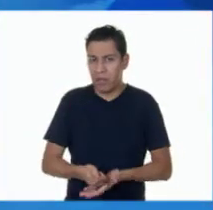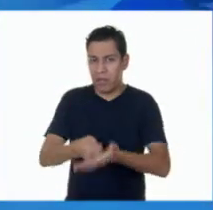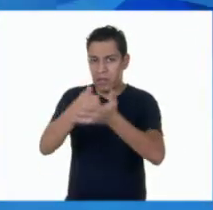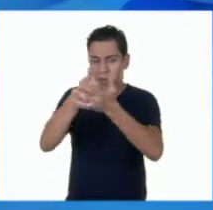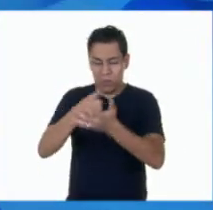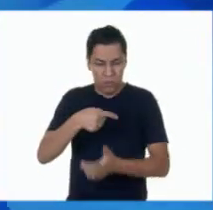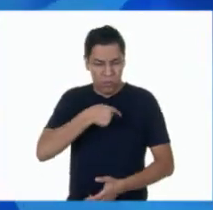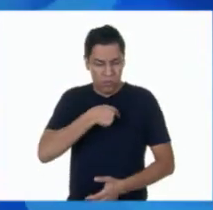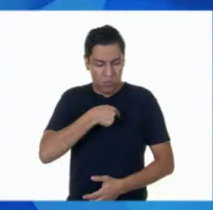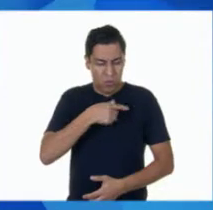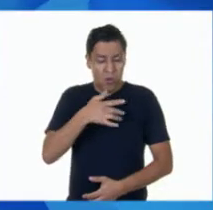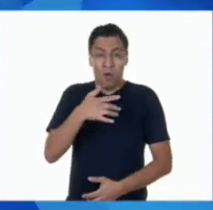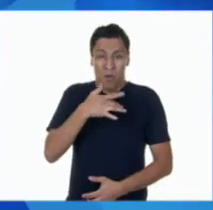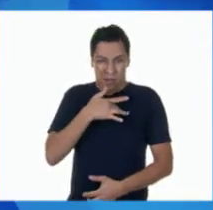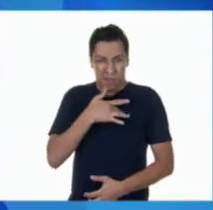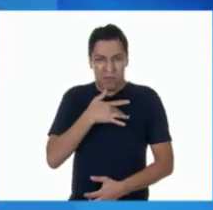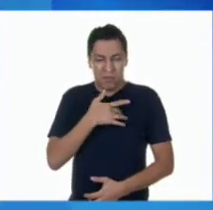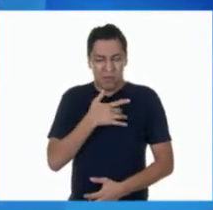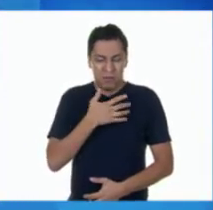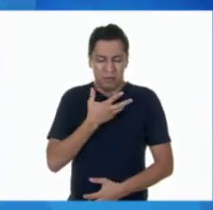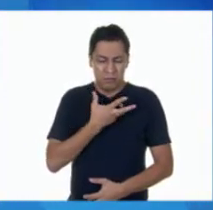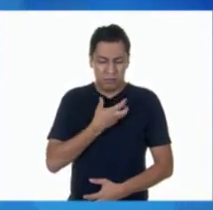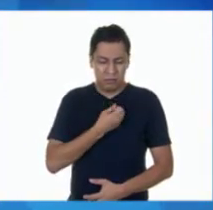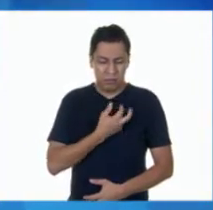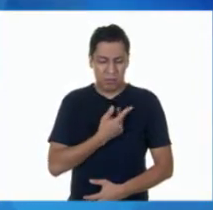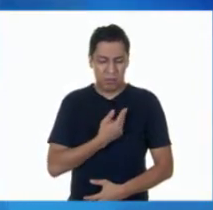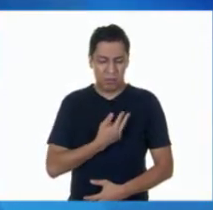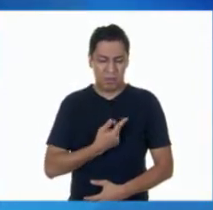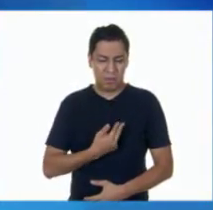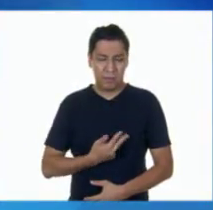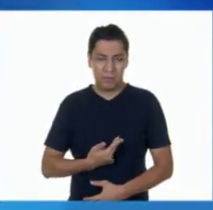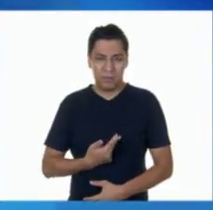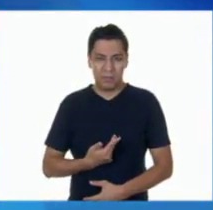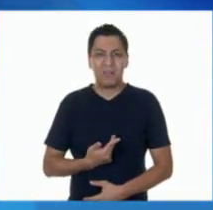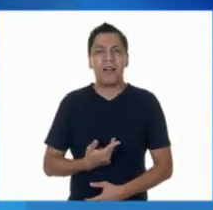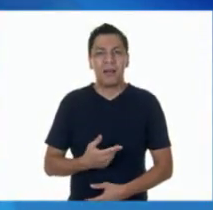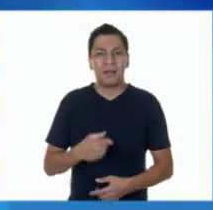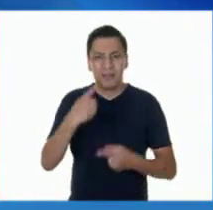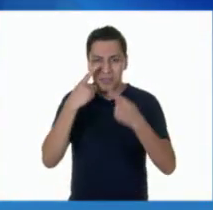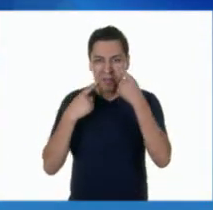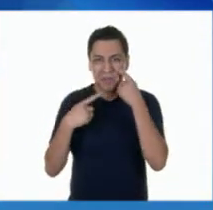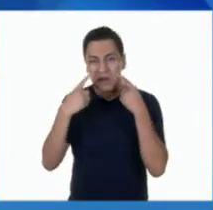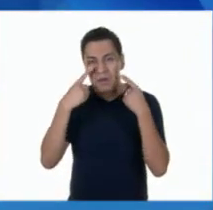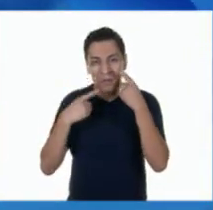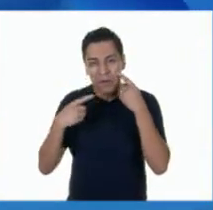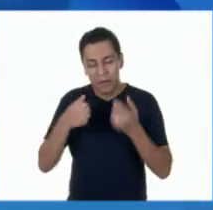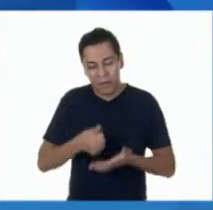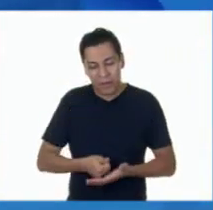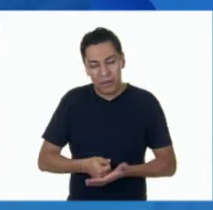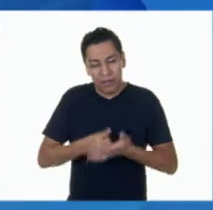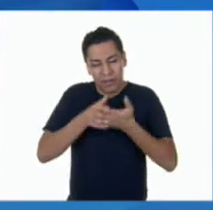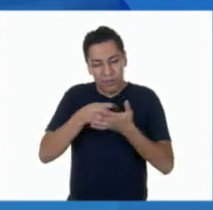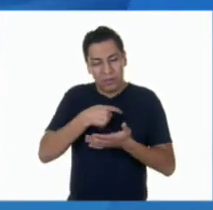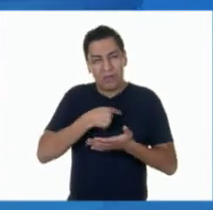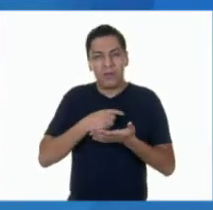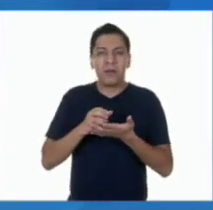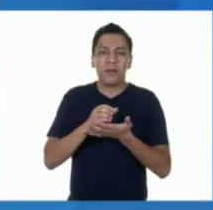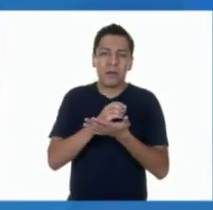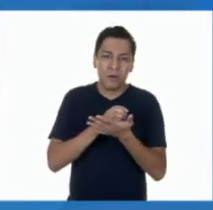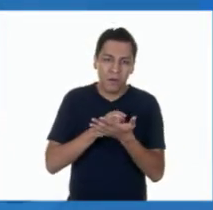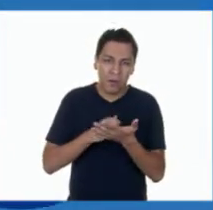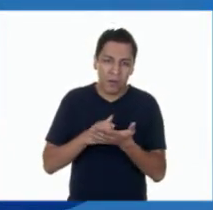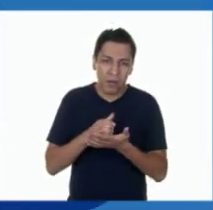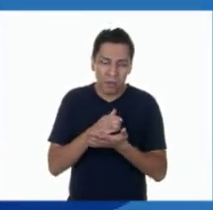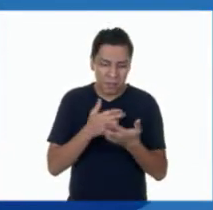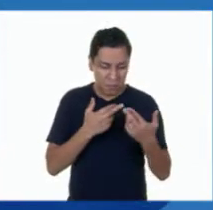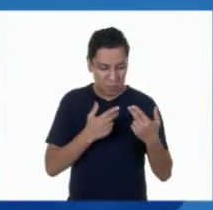limpiar nuestro corazón. Cuando lloramos, podemos conectar con nuestras emociones y de alguna manera podemos decirle a alguien más lo